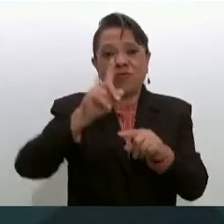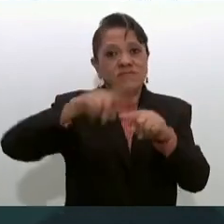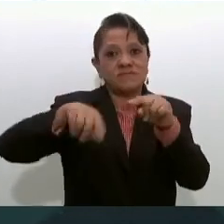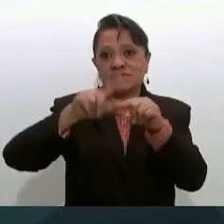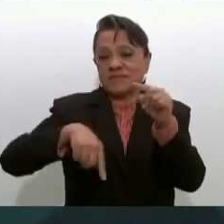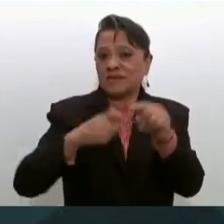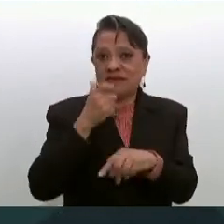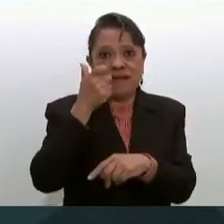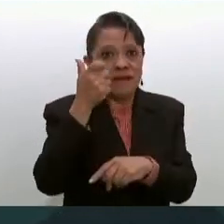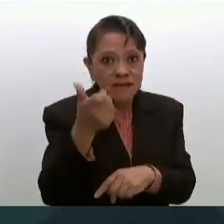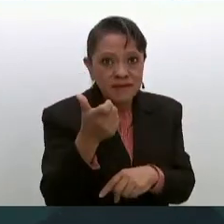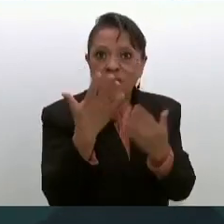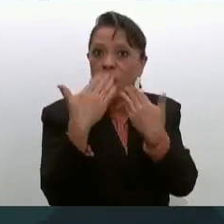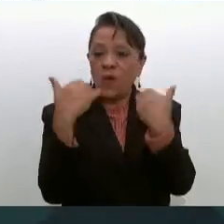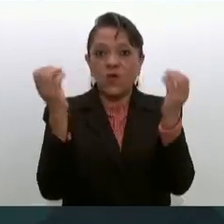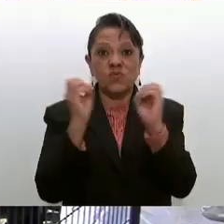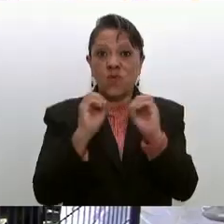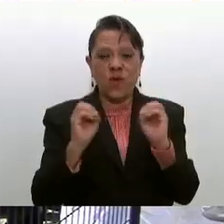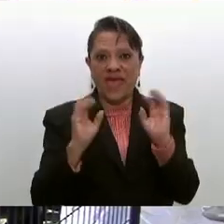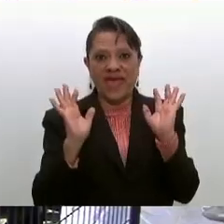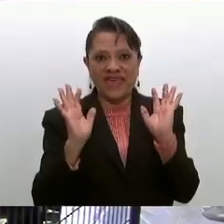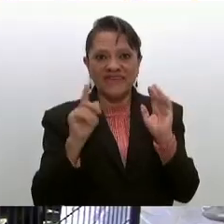Y un enfoque preventivo,